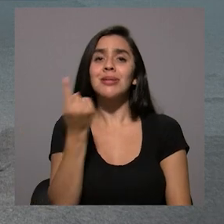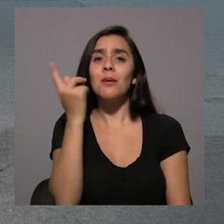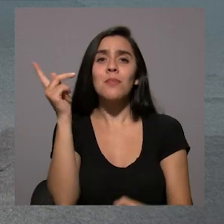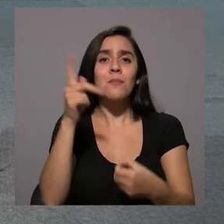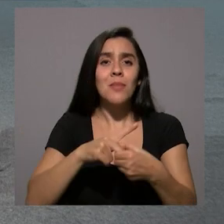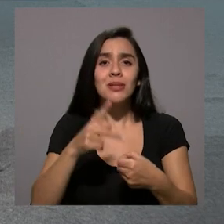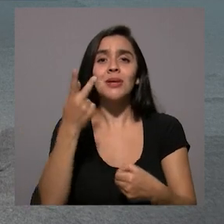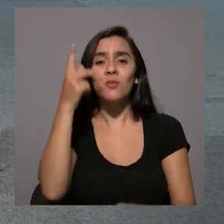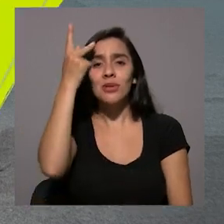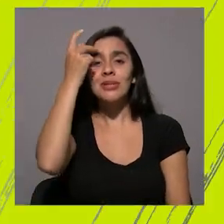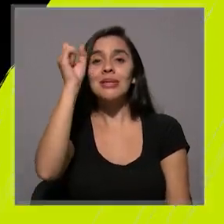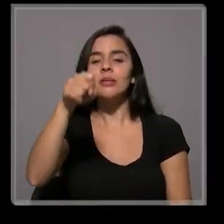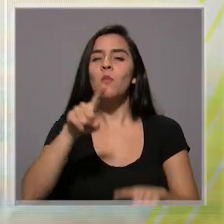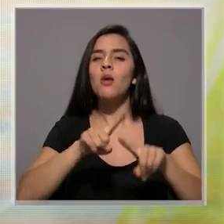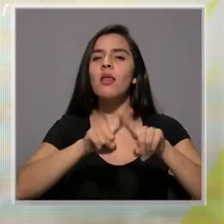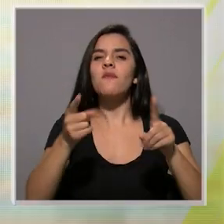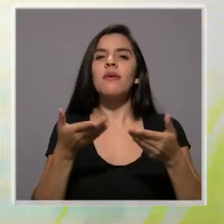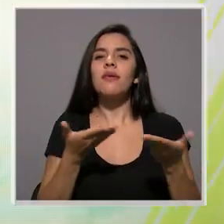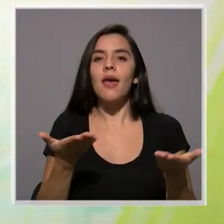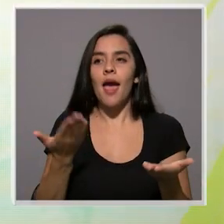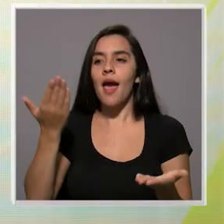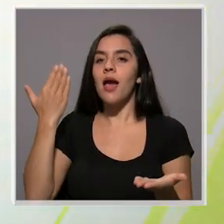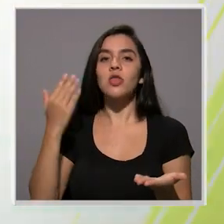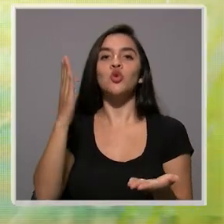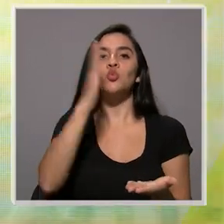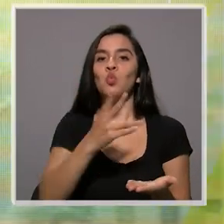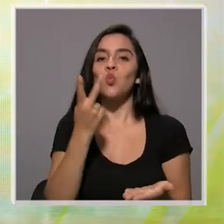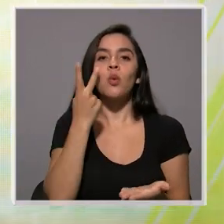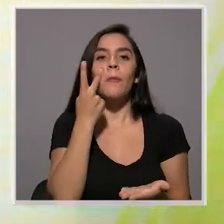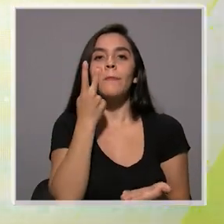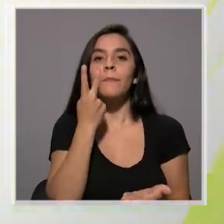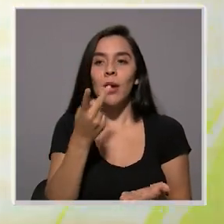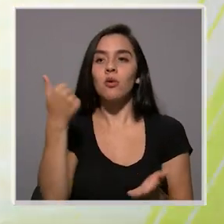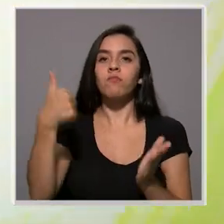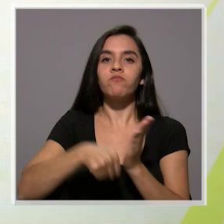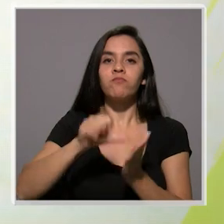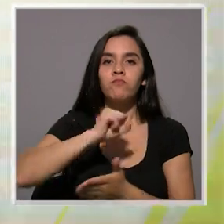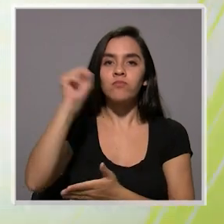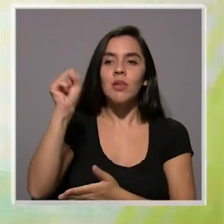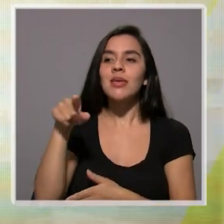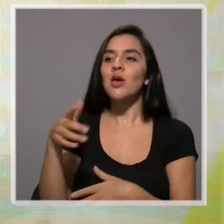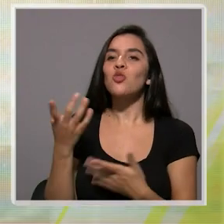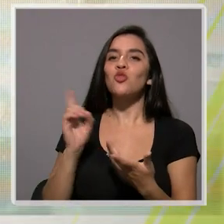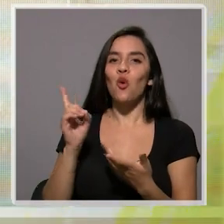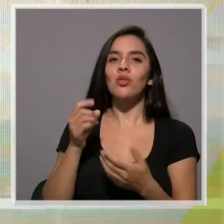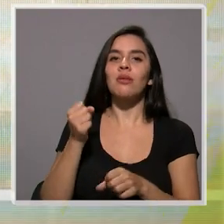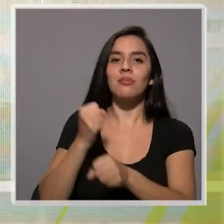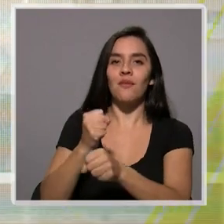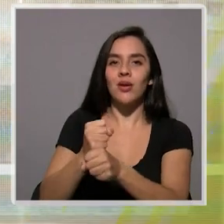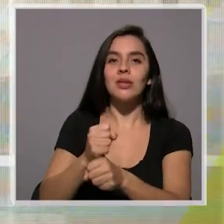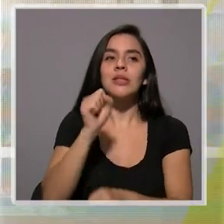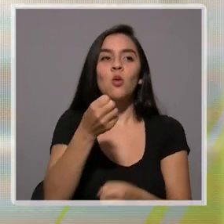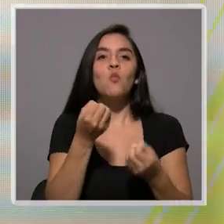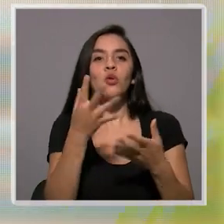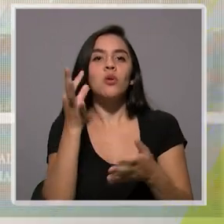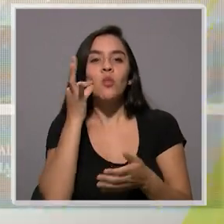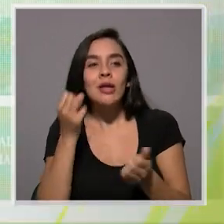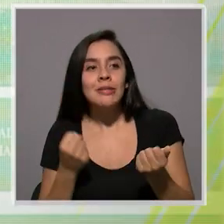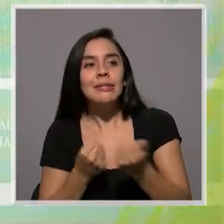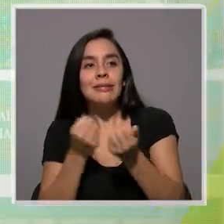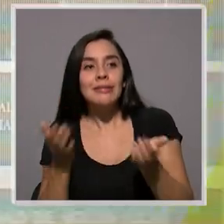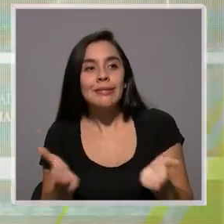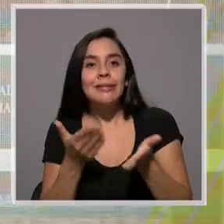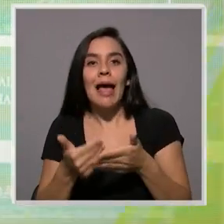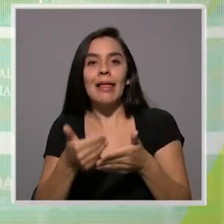estado en la política, la diferencia es que no las veíamos siendo posición está? Porque muchas veces están detrás. Muchas estaban detrás,